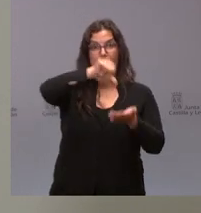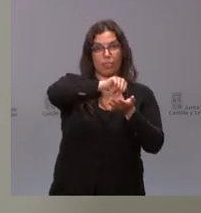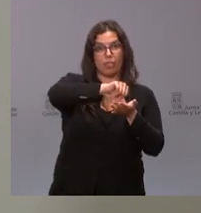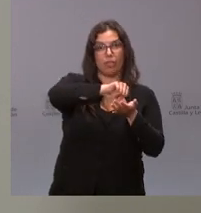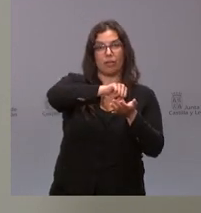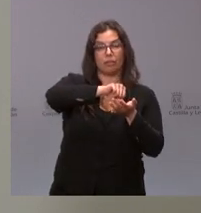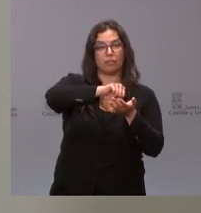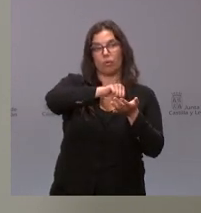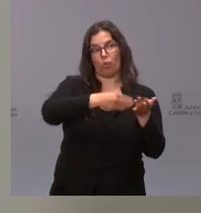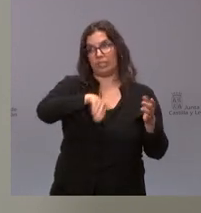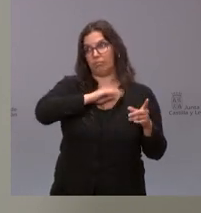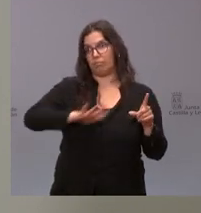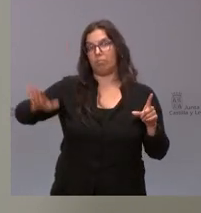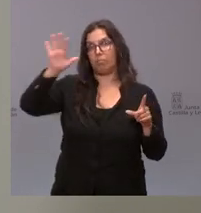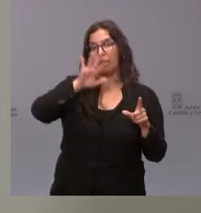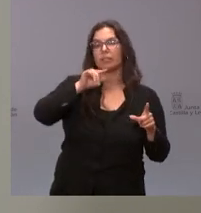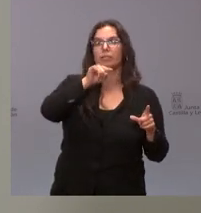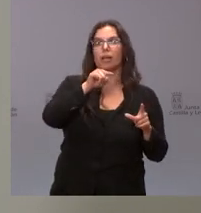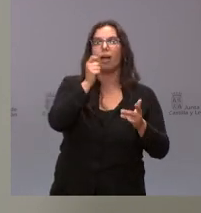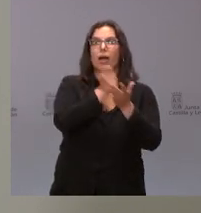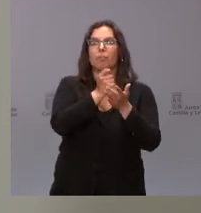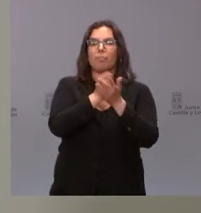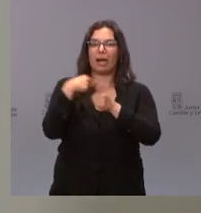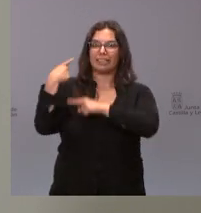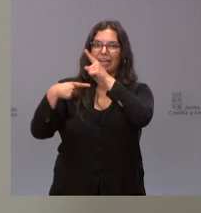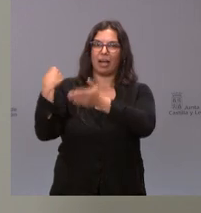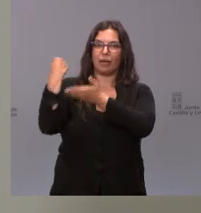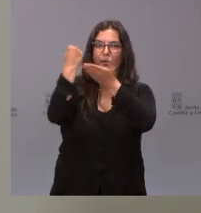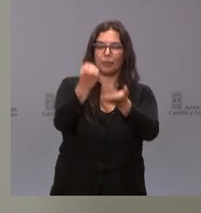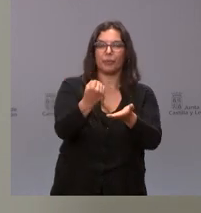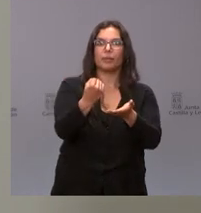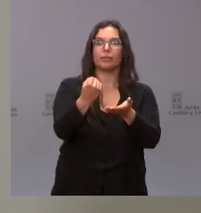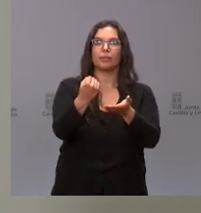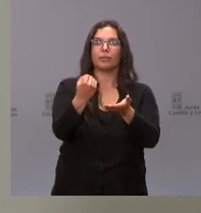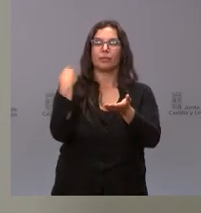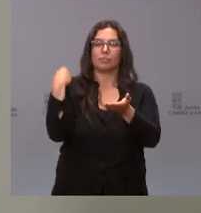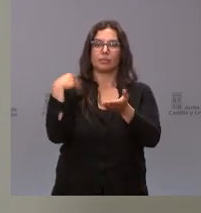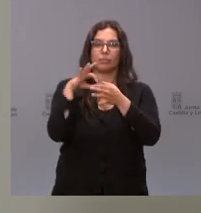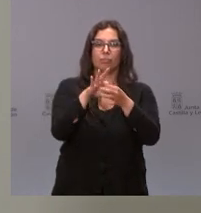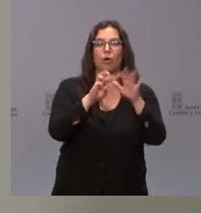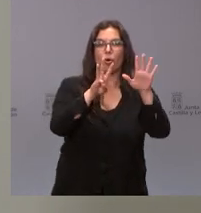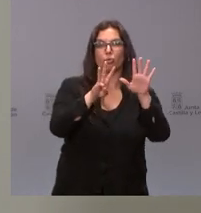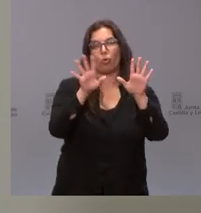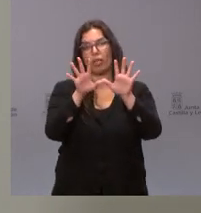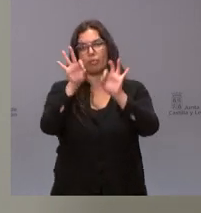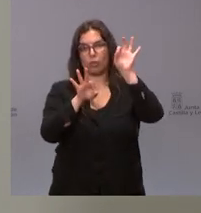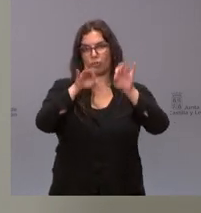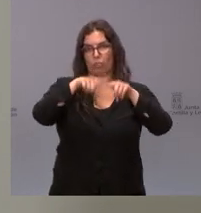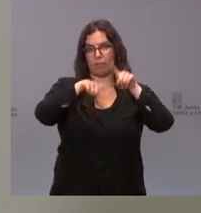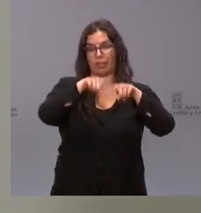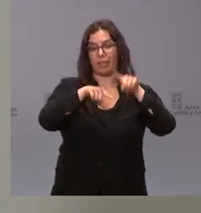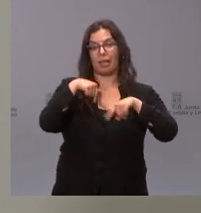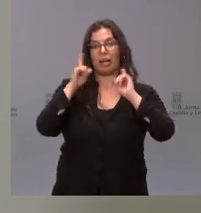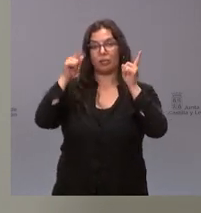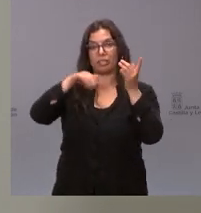y también en el conjunto de España está pagando por transmisiones patrimoniales y ese bien inmueble está afectado en la actividad económica entre el 8 y el 10% en el caso